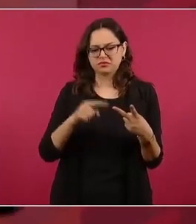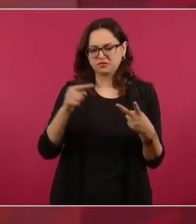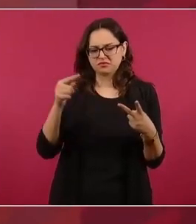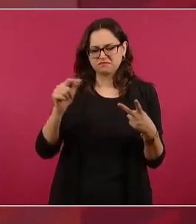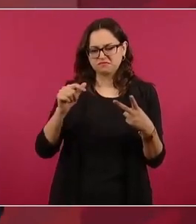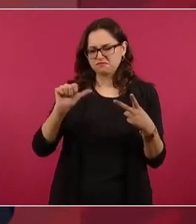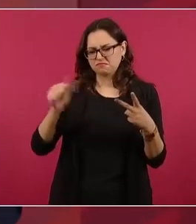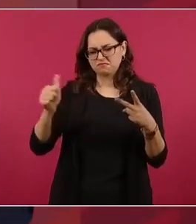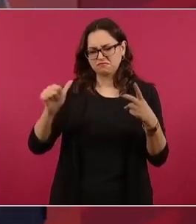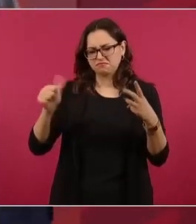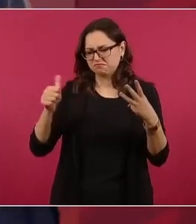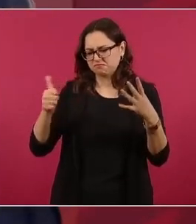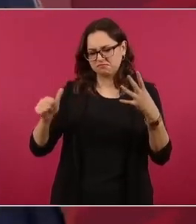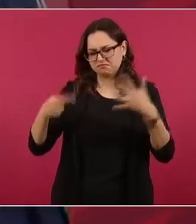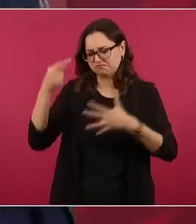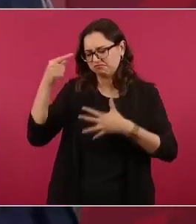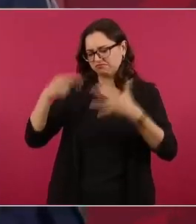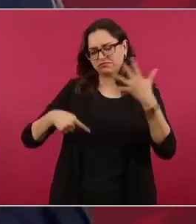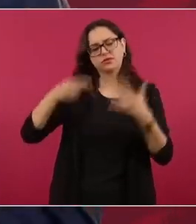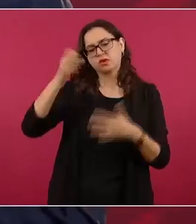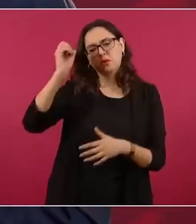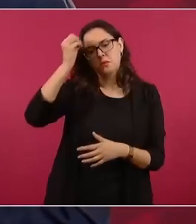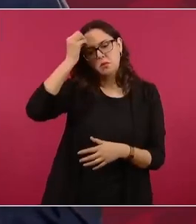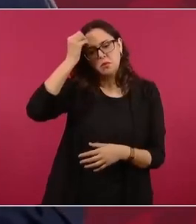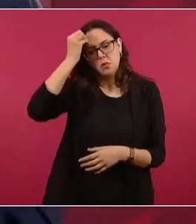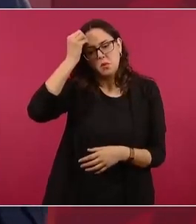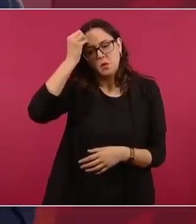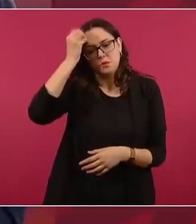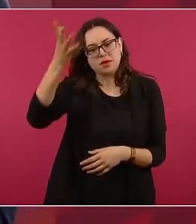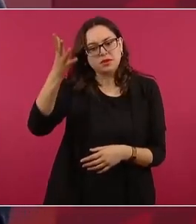quiénes eran los secretarios de entonces